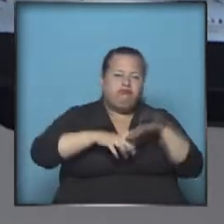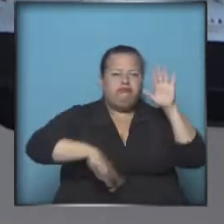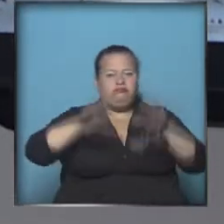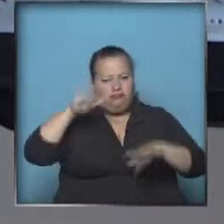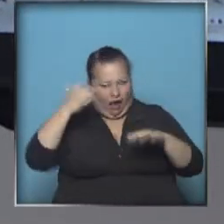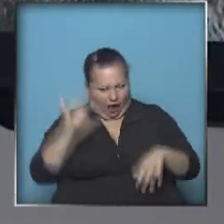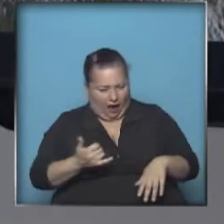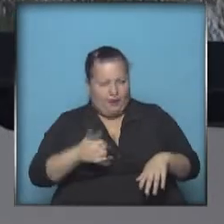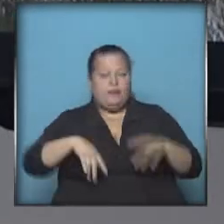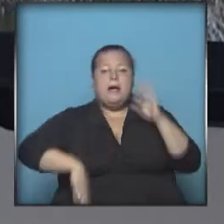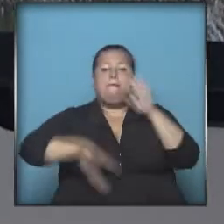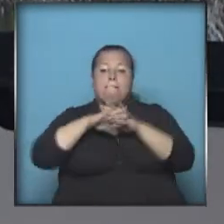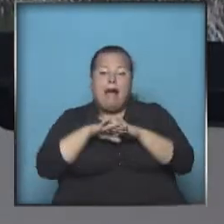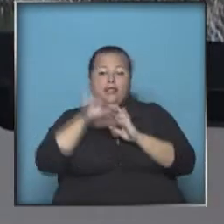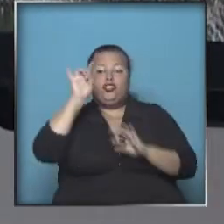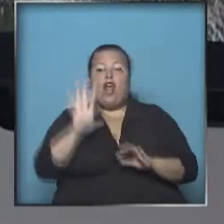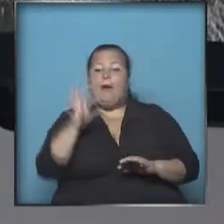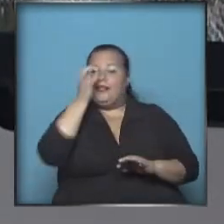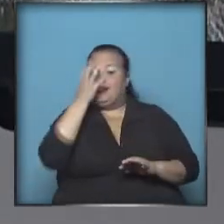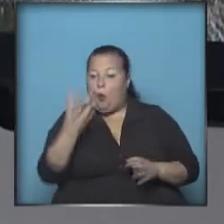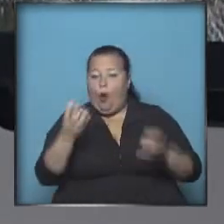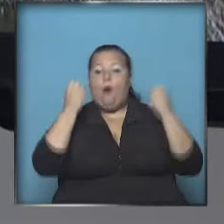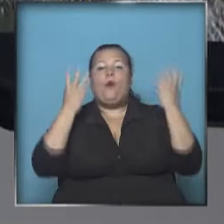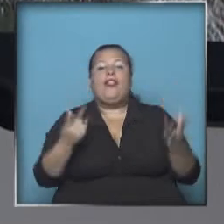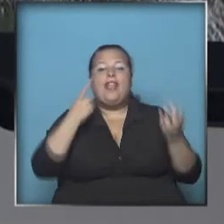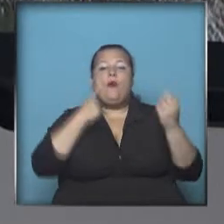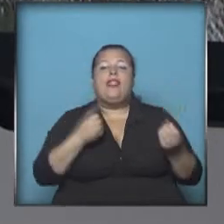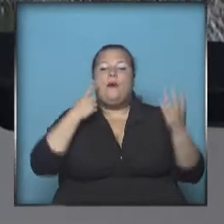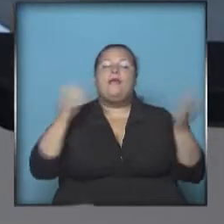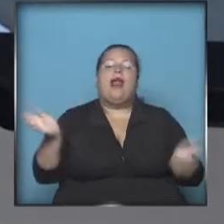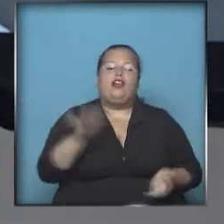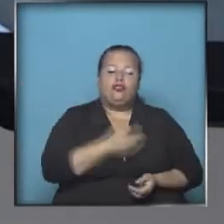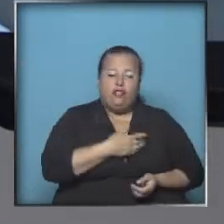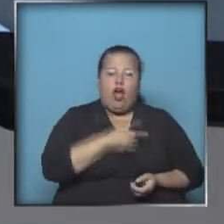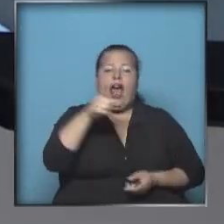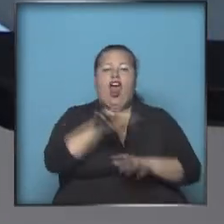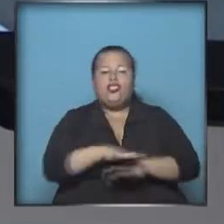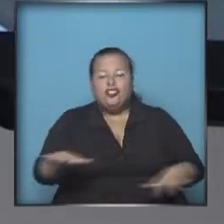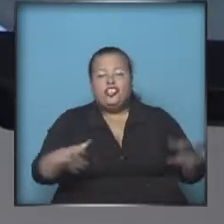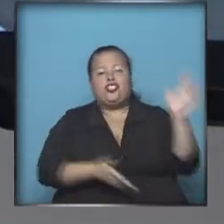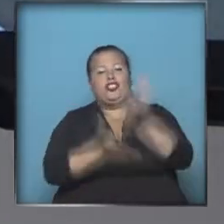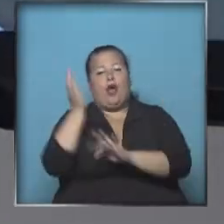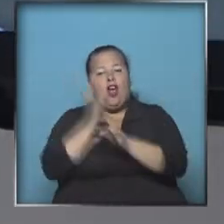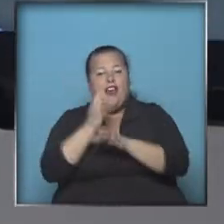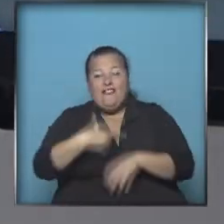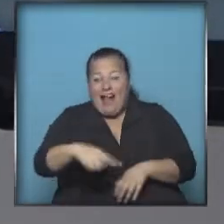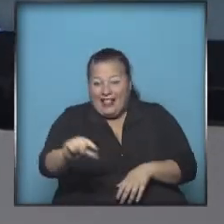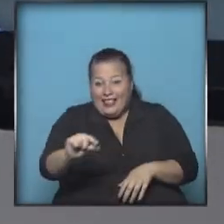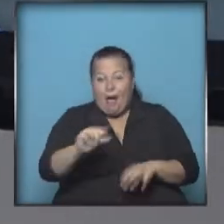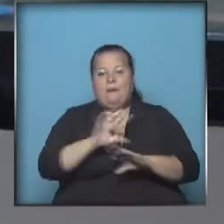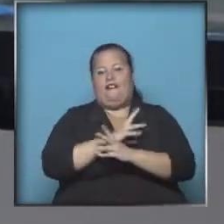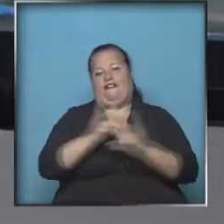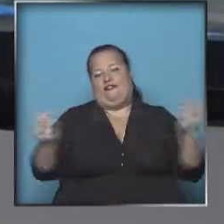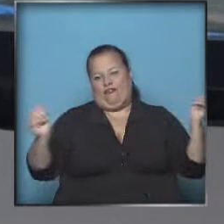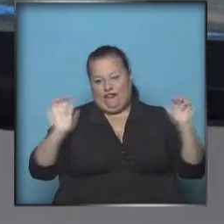tener. Máxima, solo 24. Buen día, buen día, buen día a todos. A esos chicos que van al cole, falta poquito para